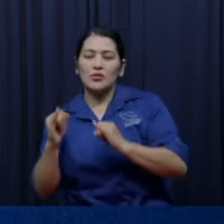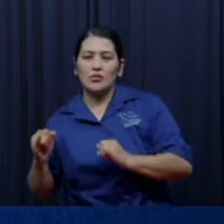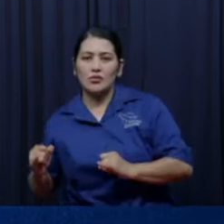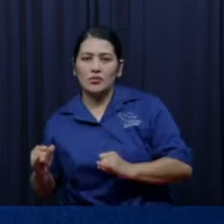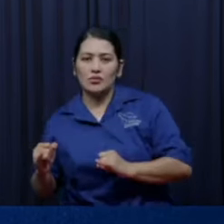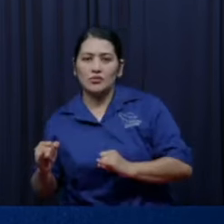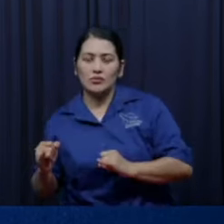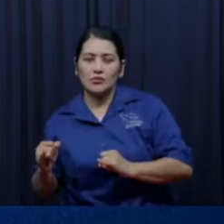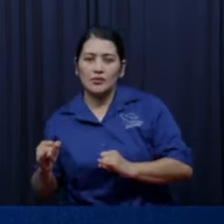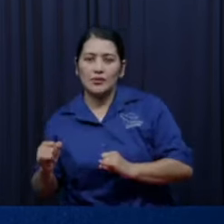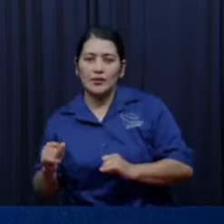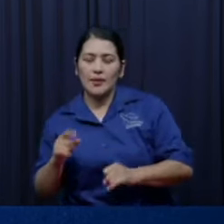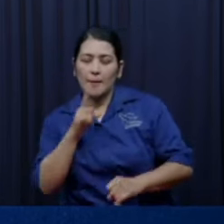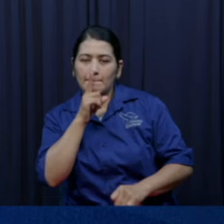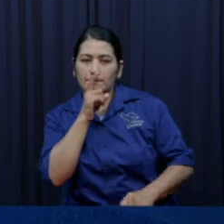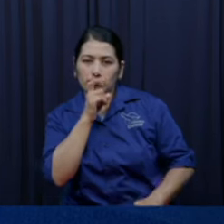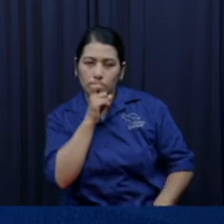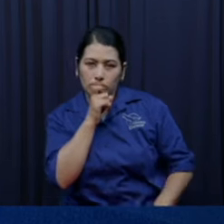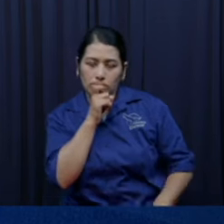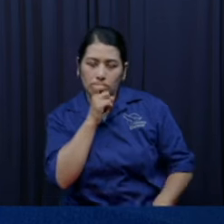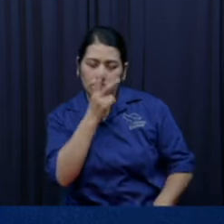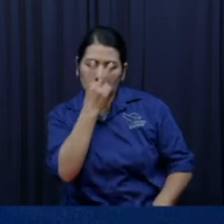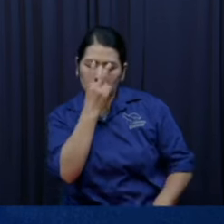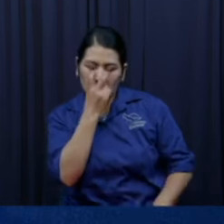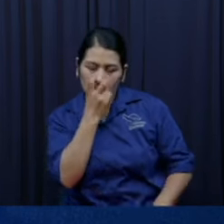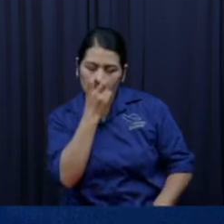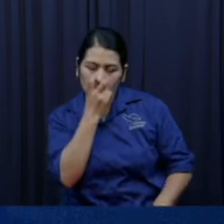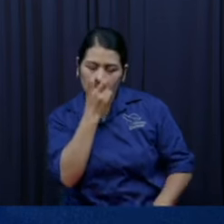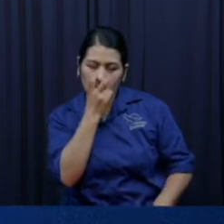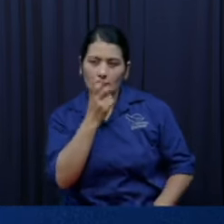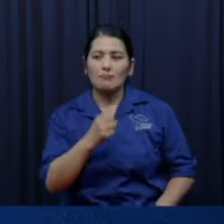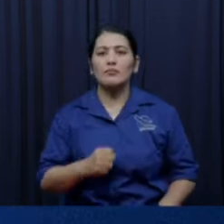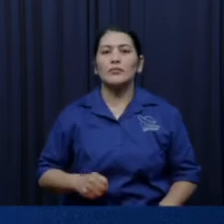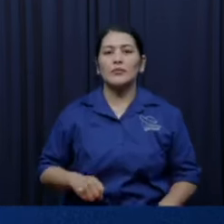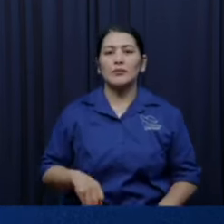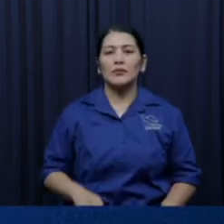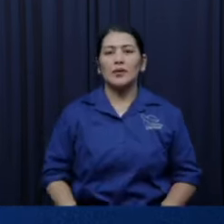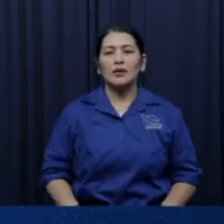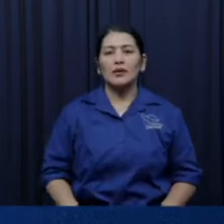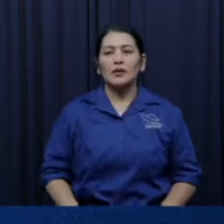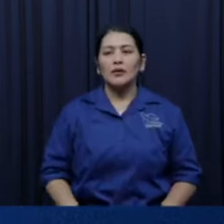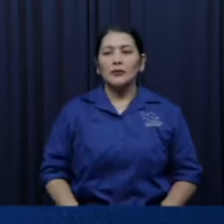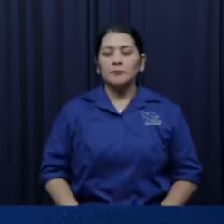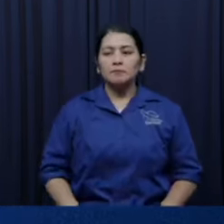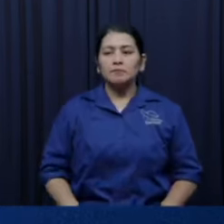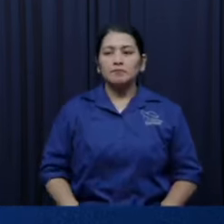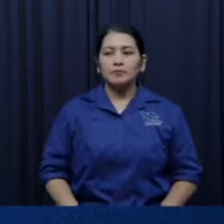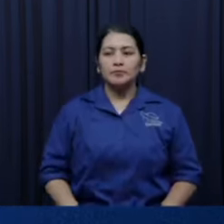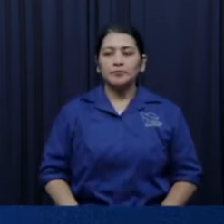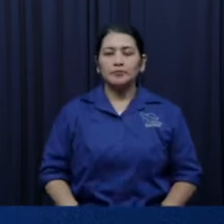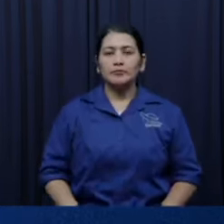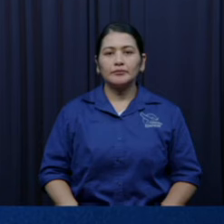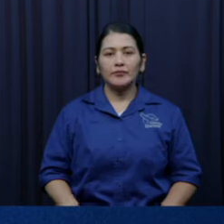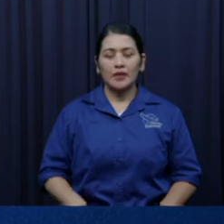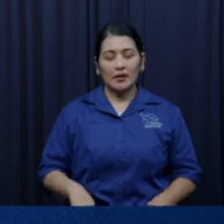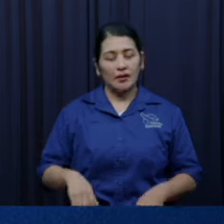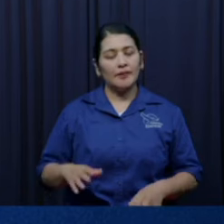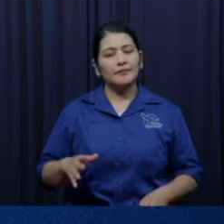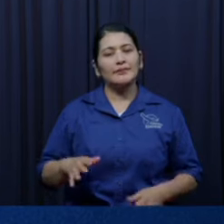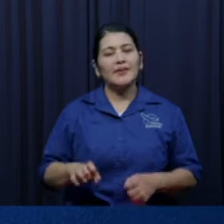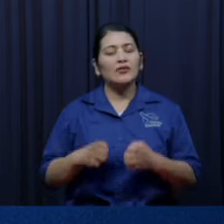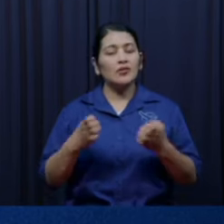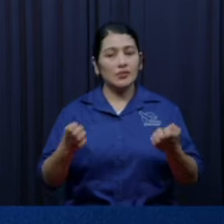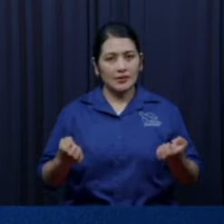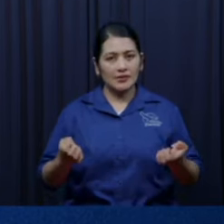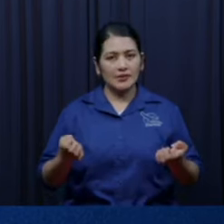pero los necios aquí fue donde nos quedamos nos quedamos en el primer servicio hermano y Dios mío en el gran resumen